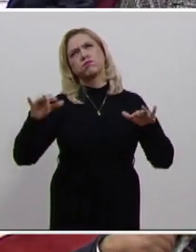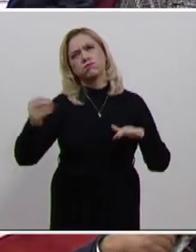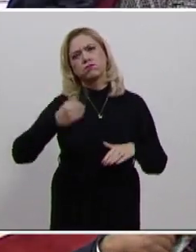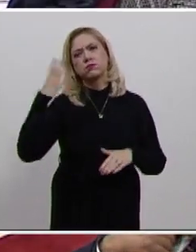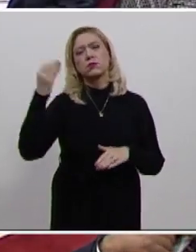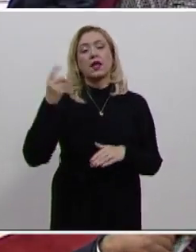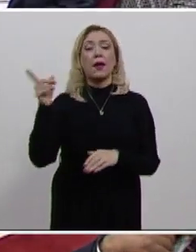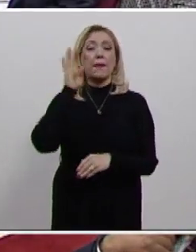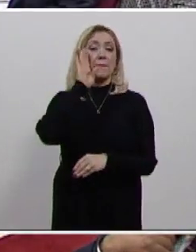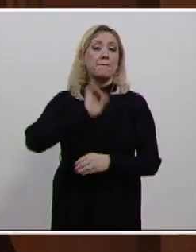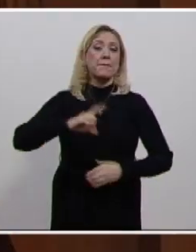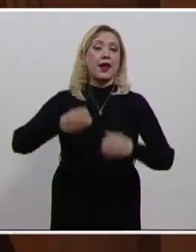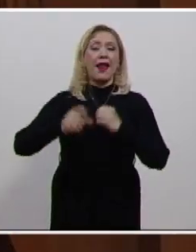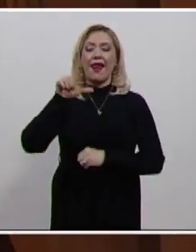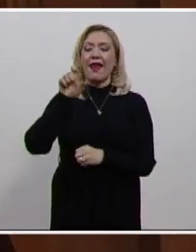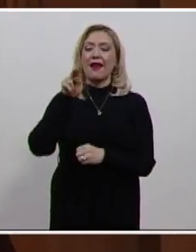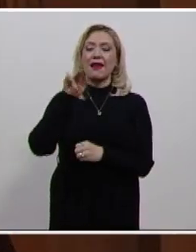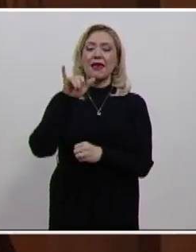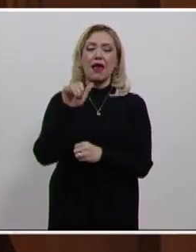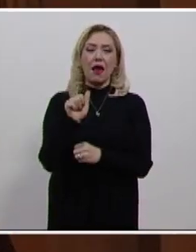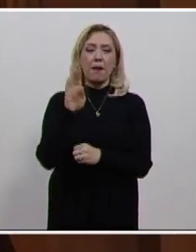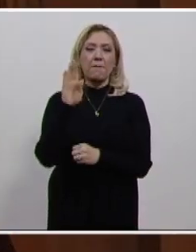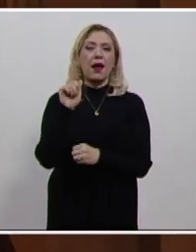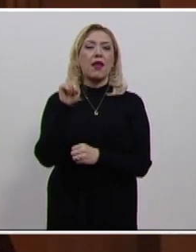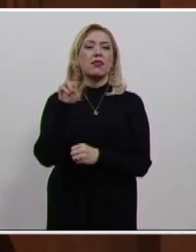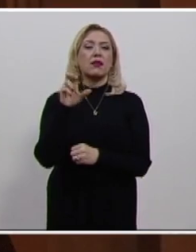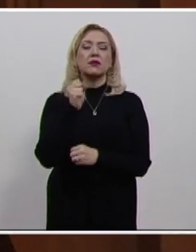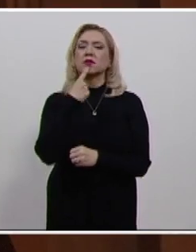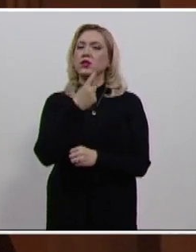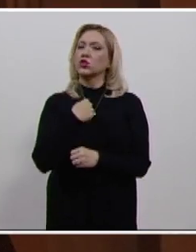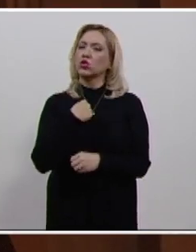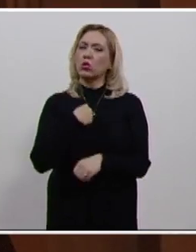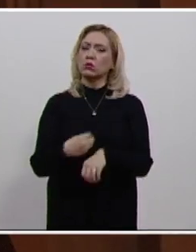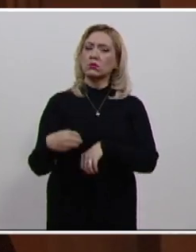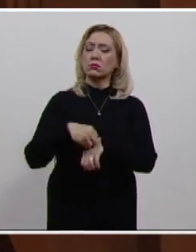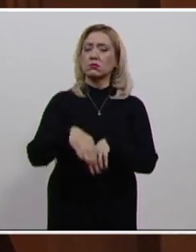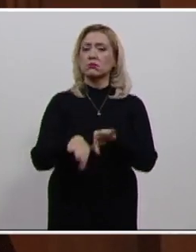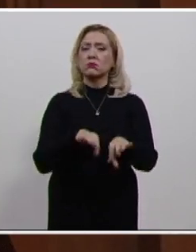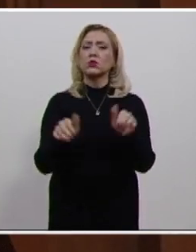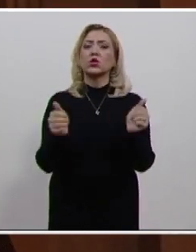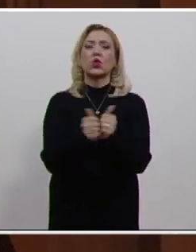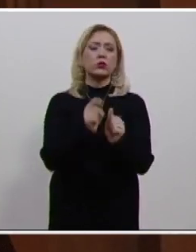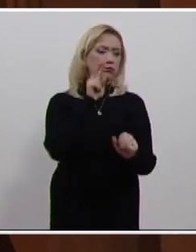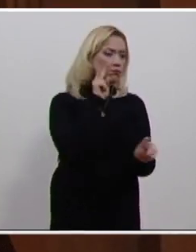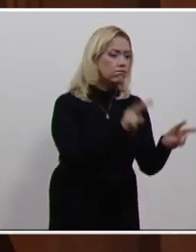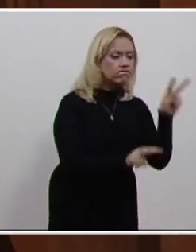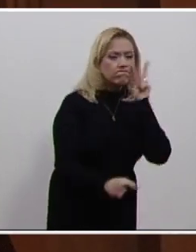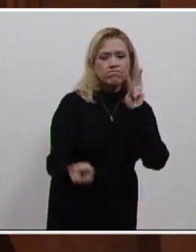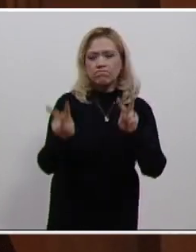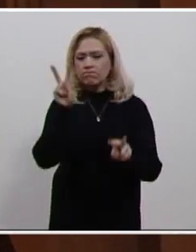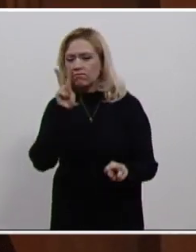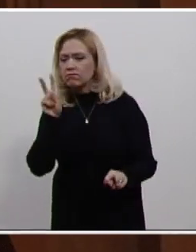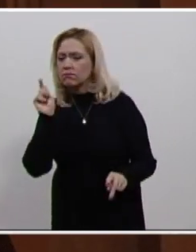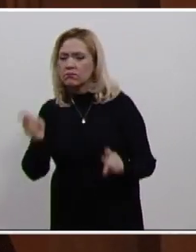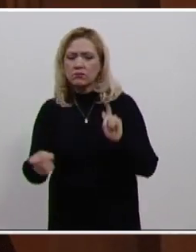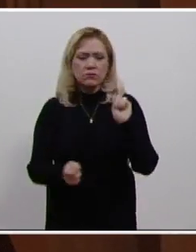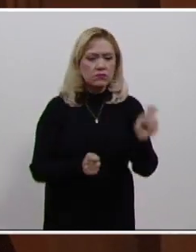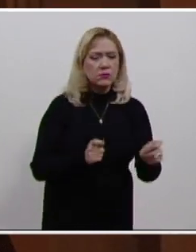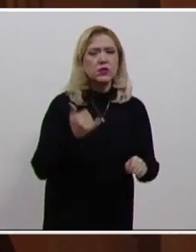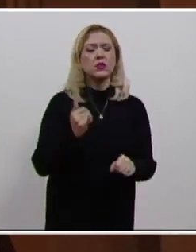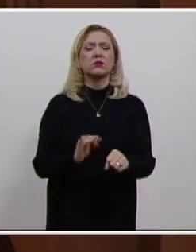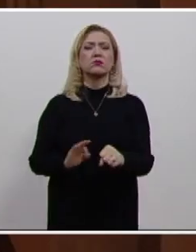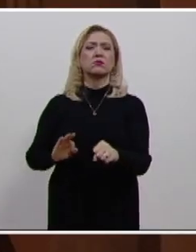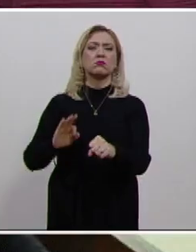Guadarrama se pronunció por asumir una postura crítica en el desempeño de su encargo, así como en la defensa